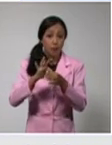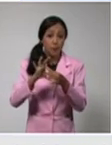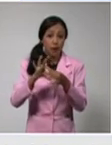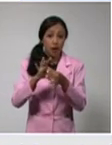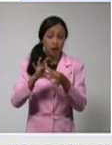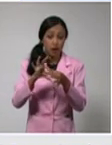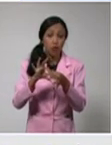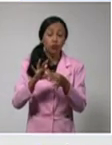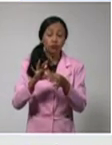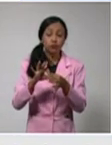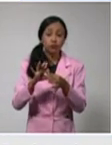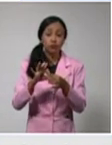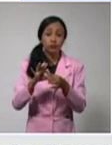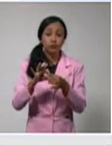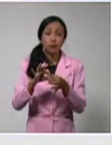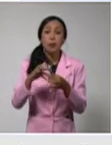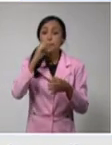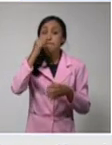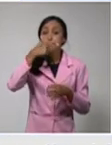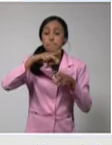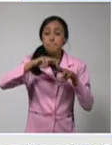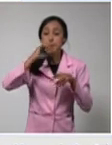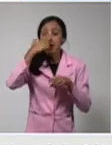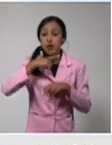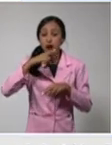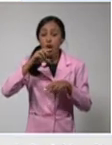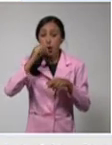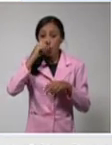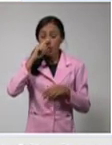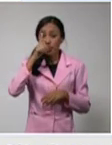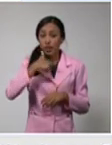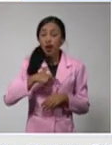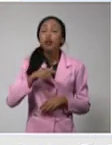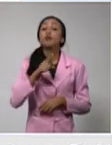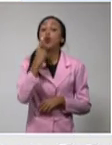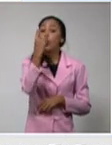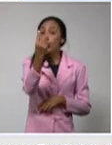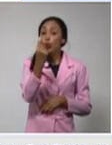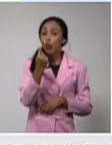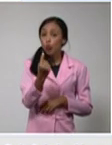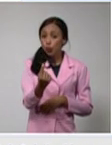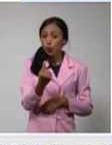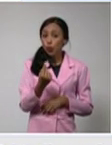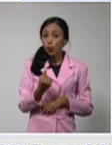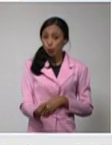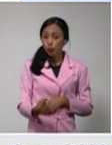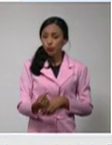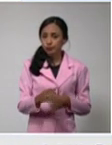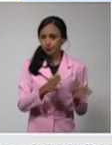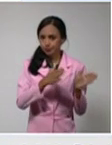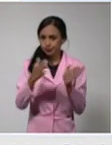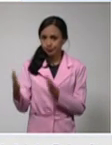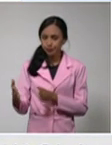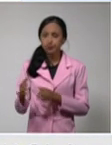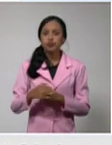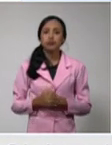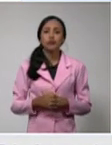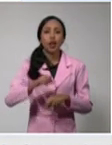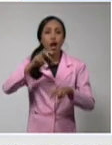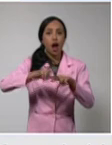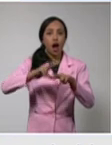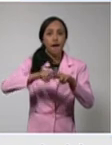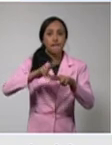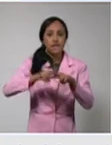Bauta. Con un caso autóctono cada uno. La Habana nuevamente incrementa en